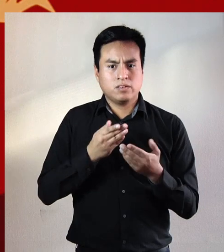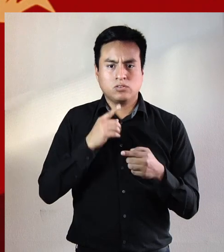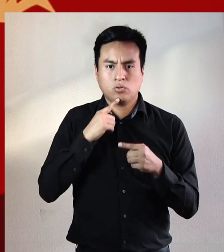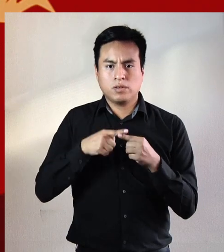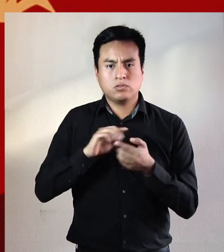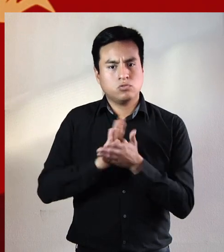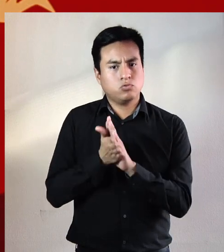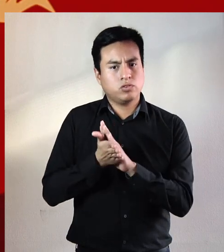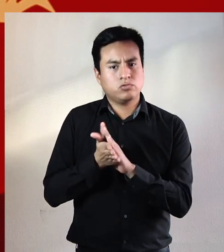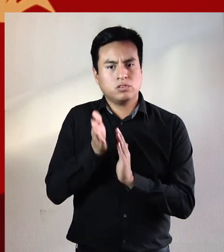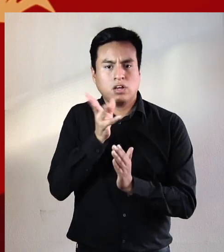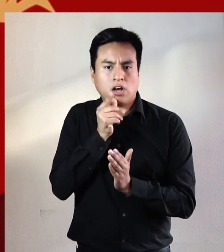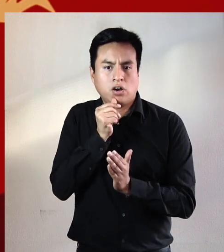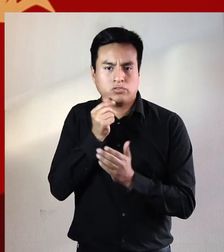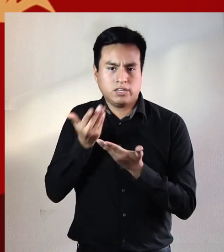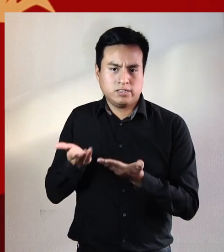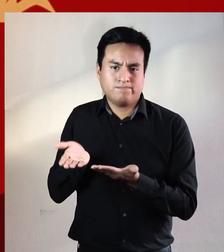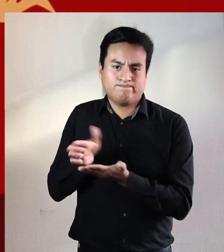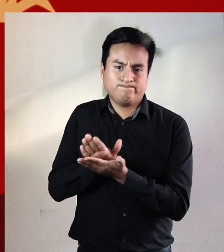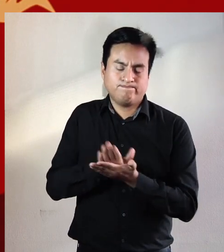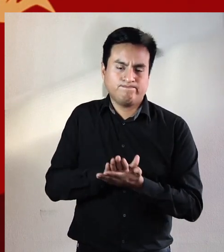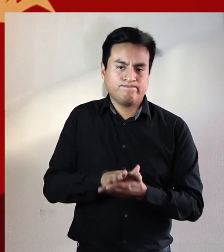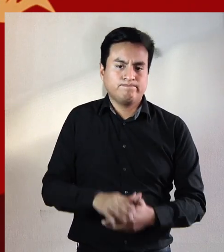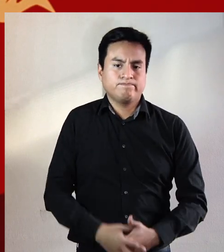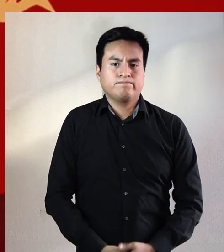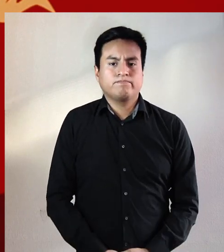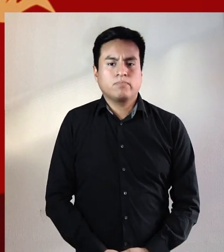en nombre de todos nuestros ausentes